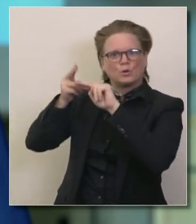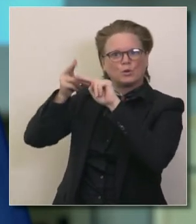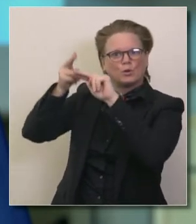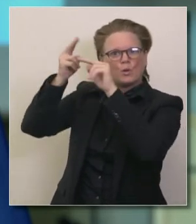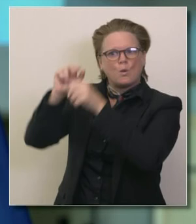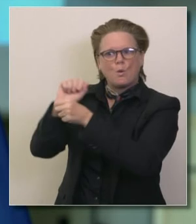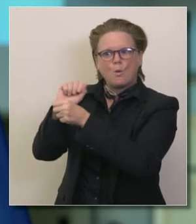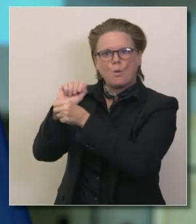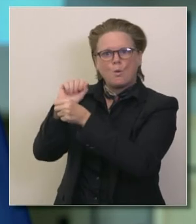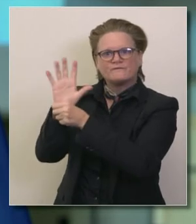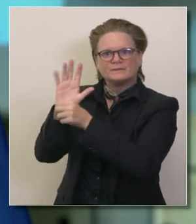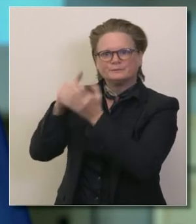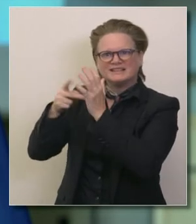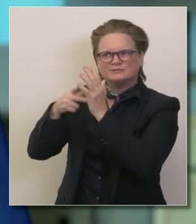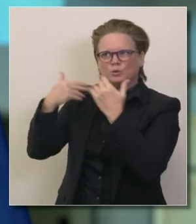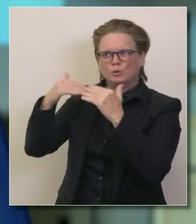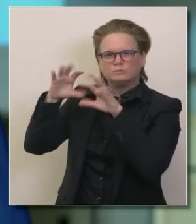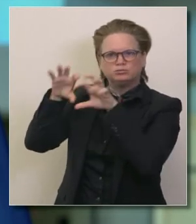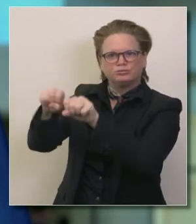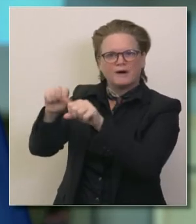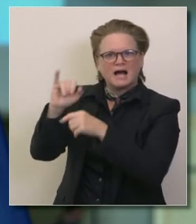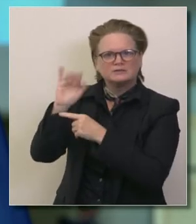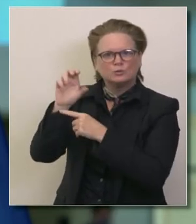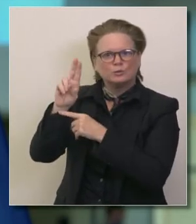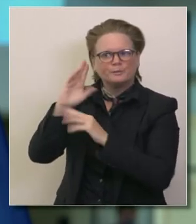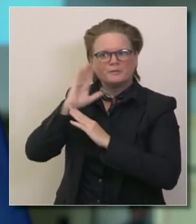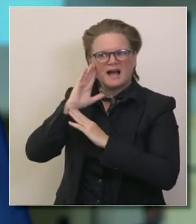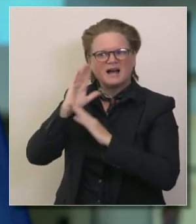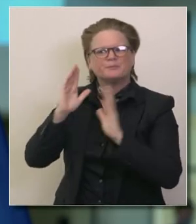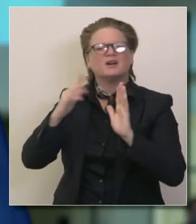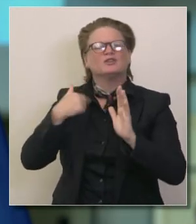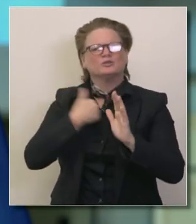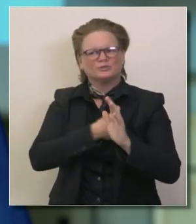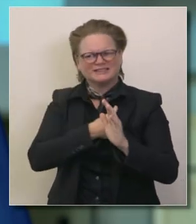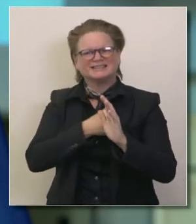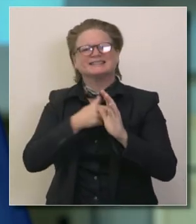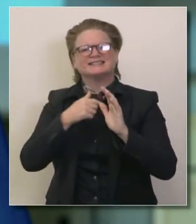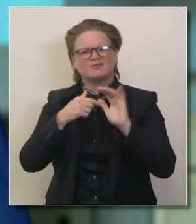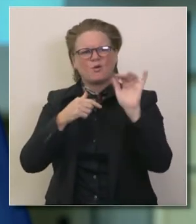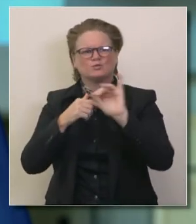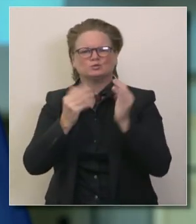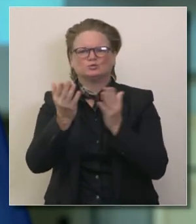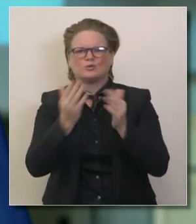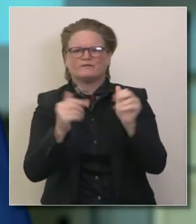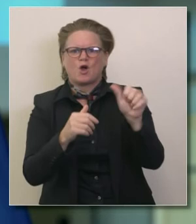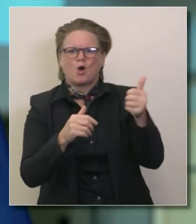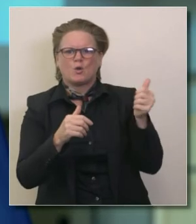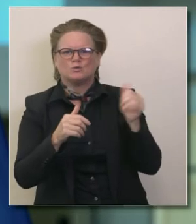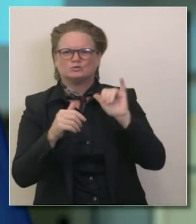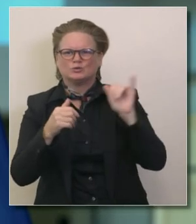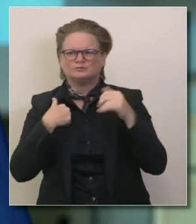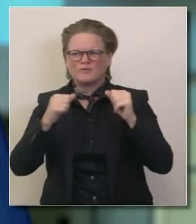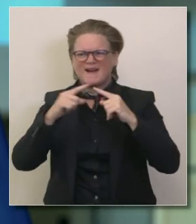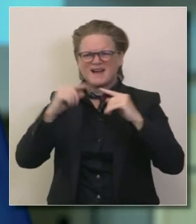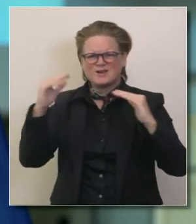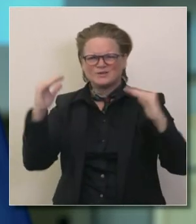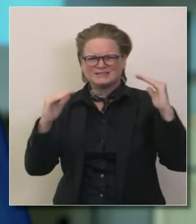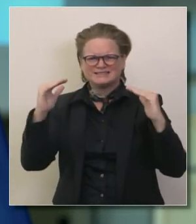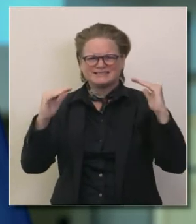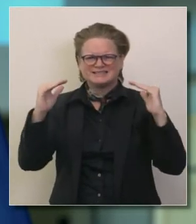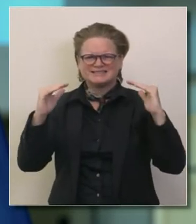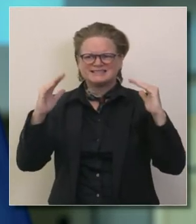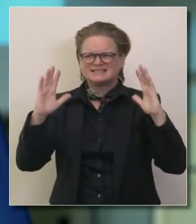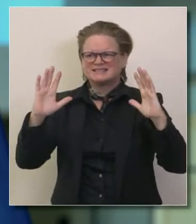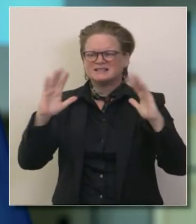la demanda en general la esperanza de lo cual habló el gobernador esos dosis más de dos millones de